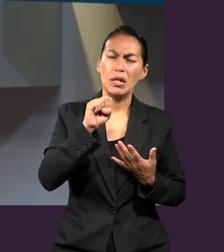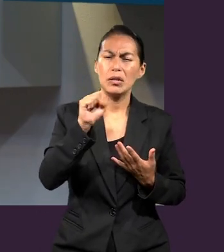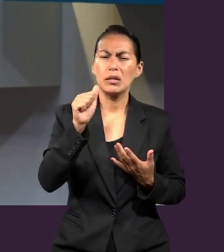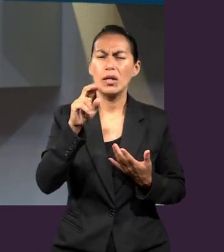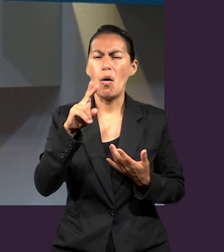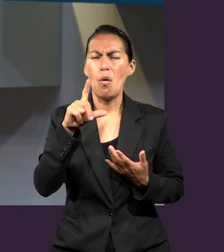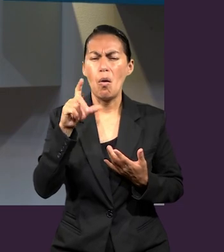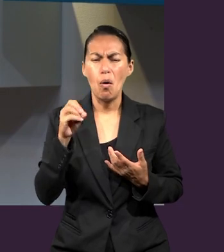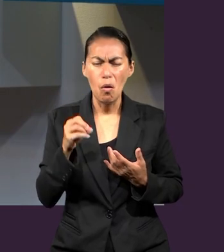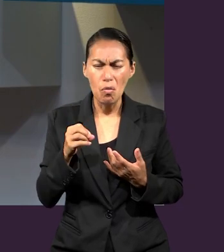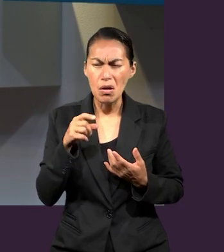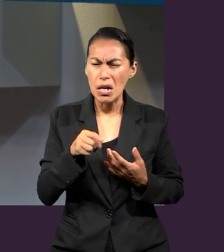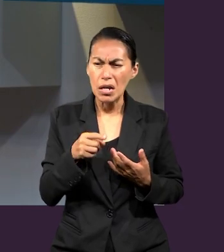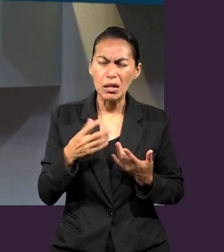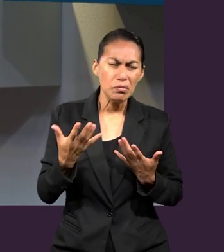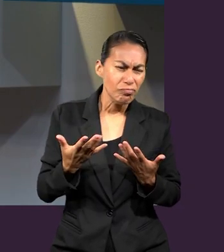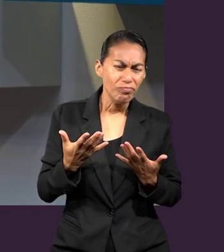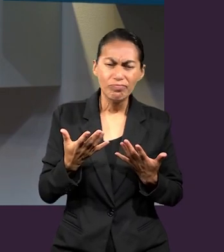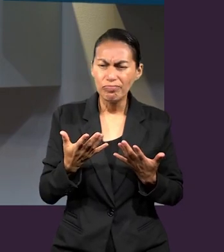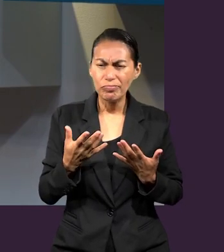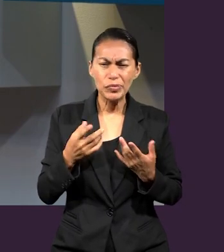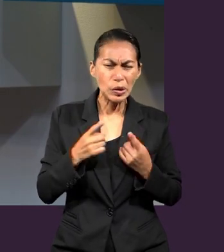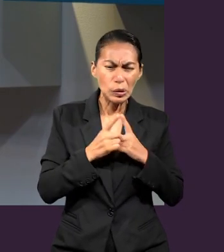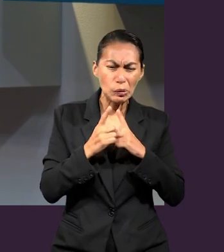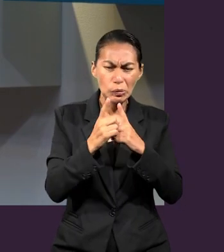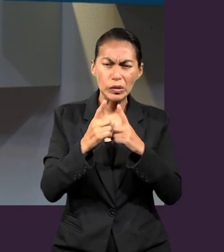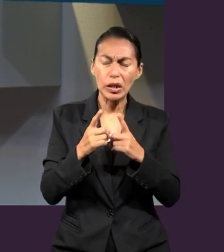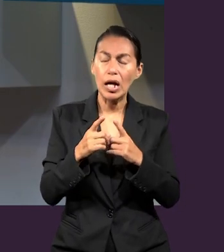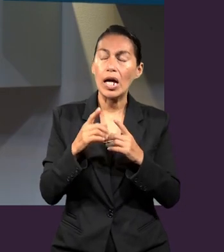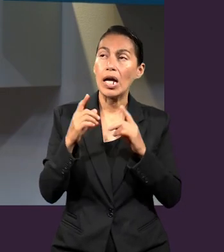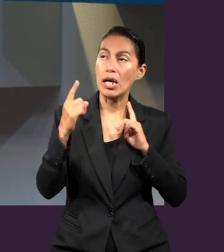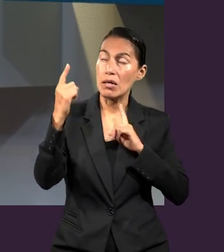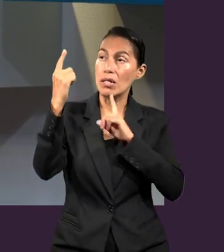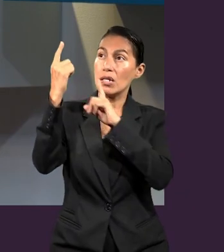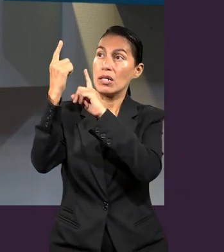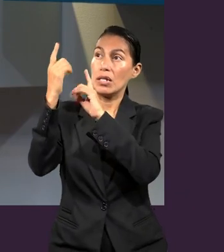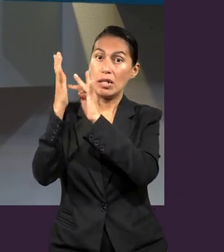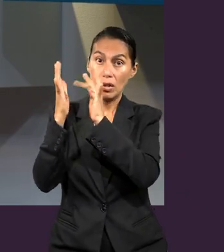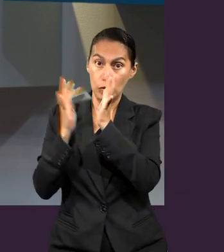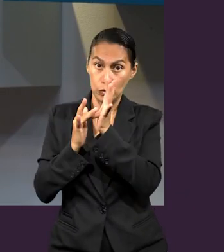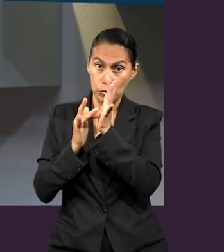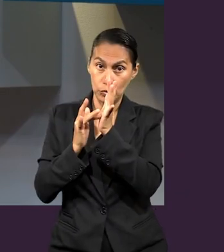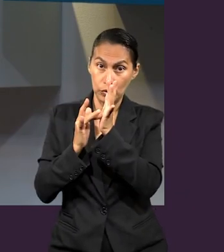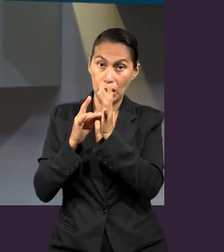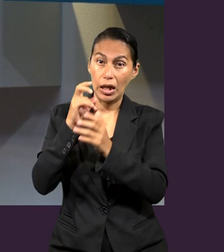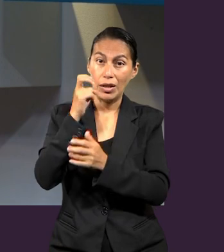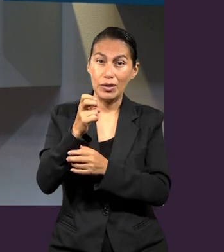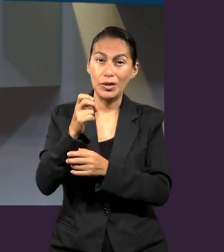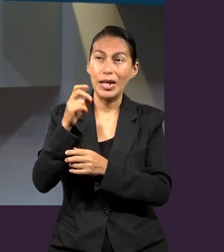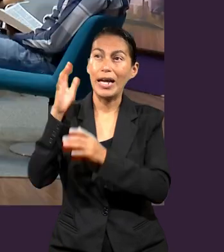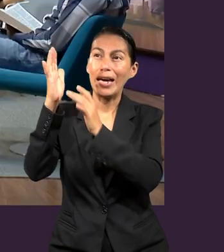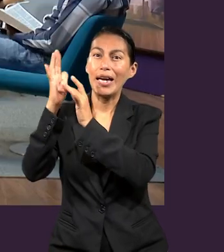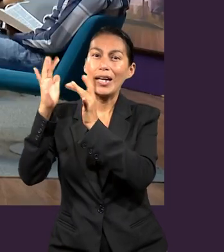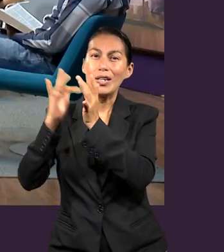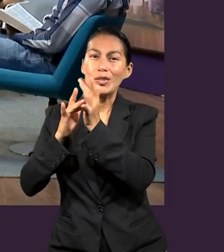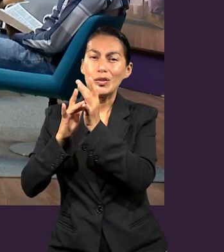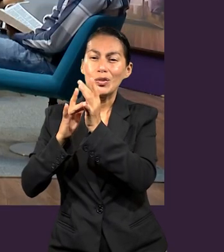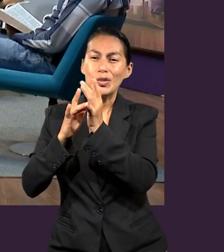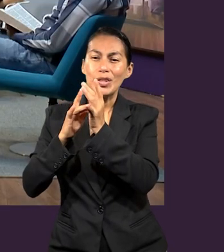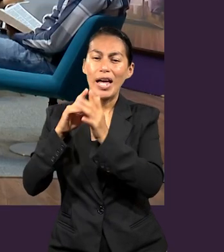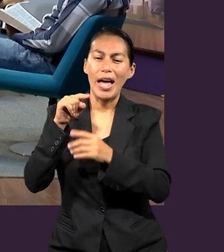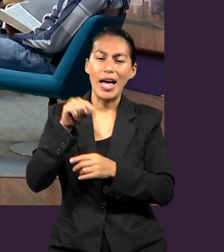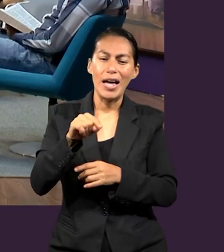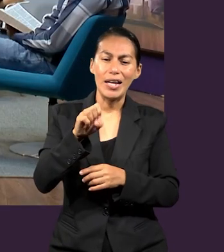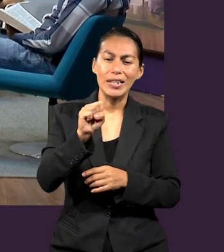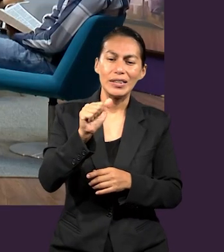con Jesús de camino a Damasco. Jesús le hace un milagro, el milagro de dejarlo ciego, pero lo